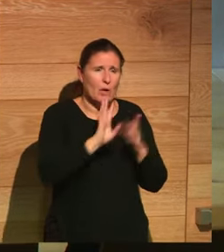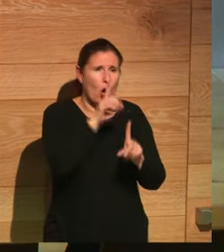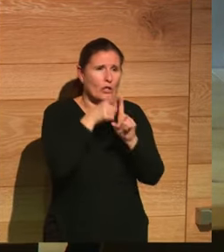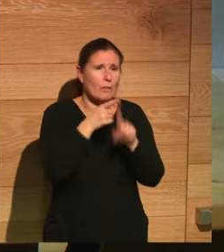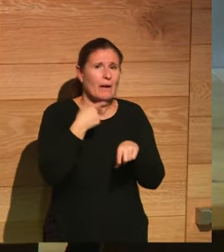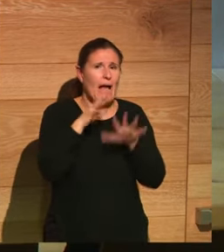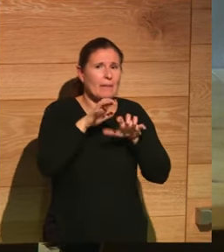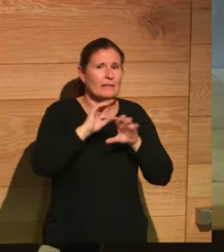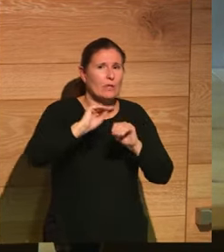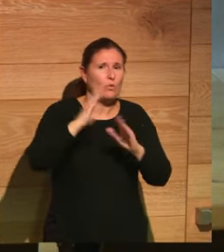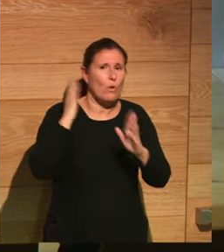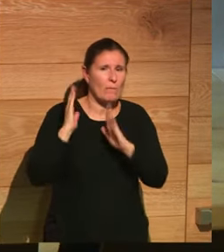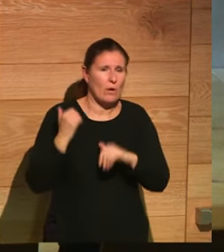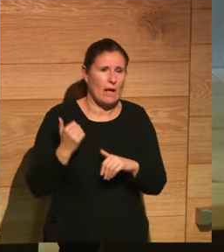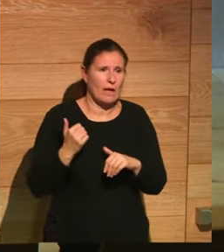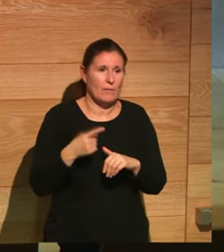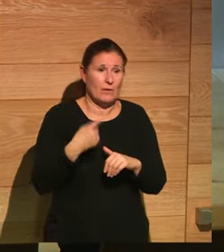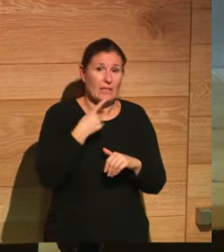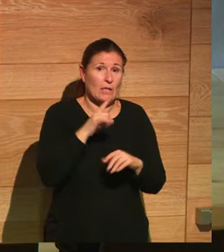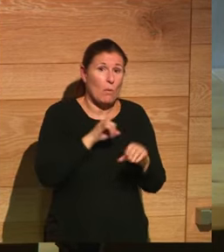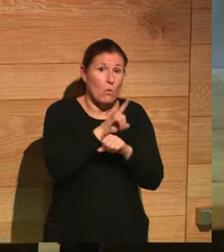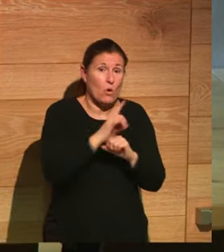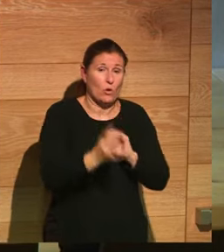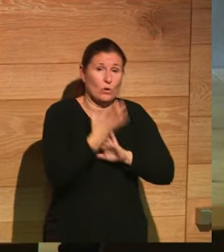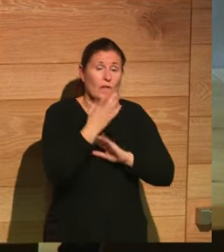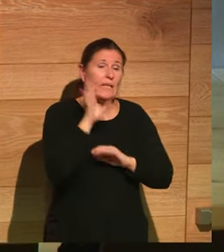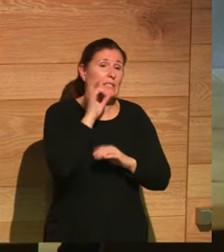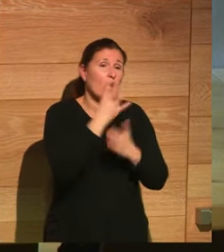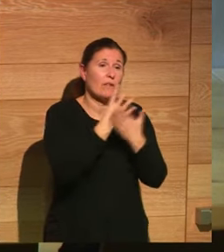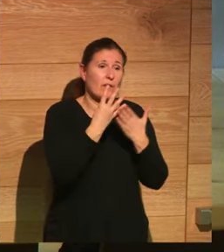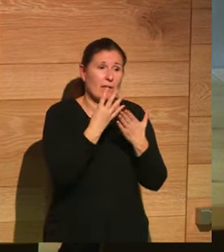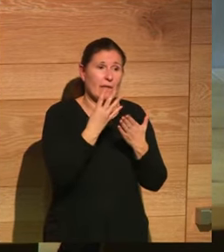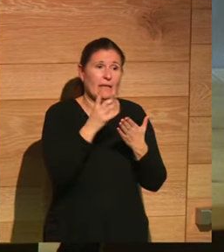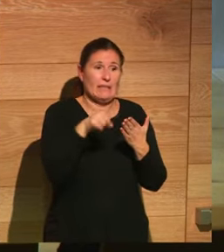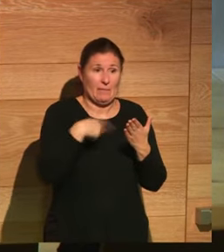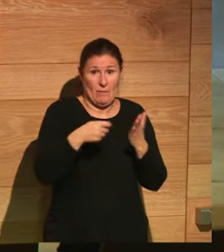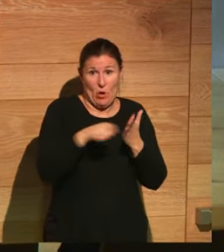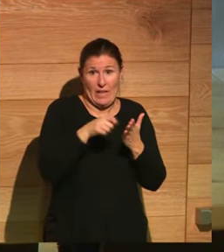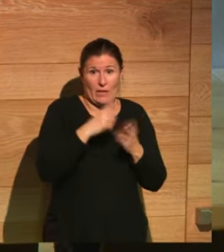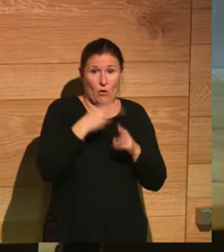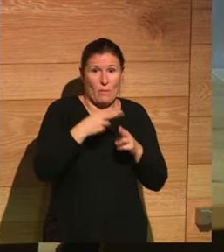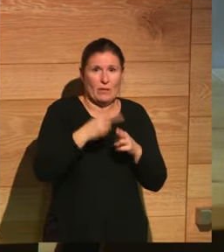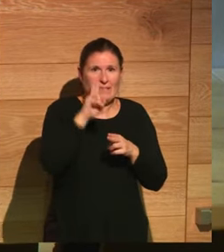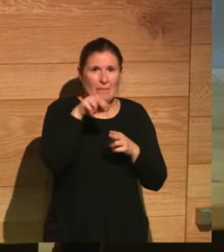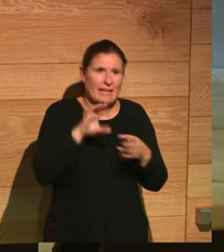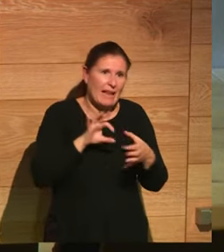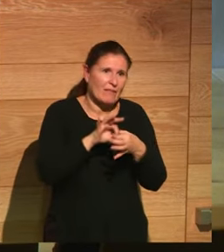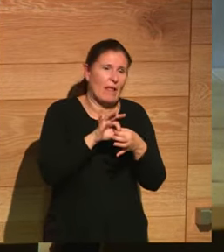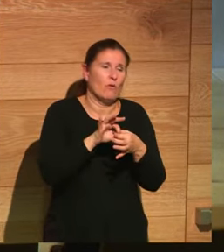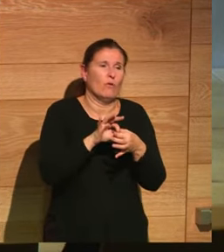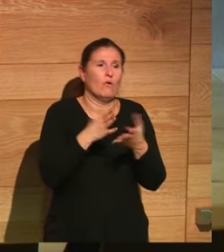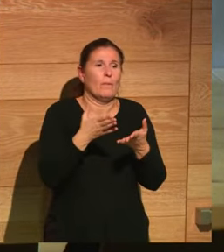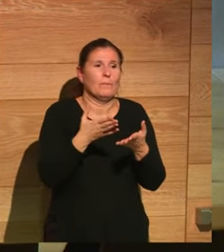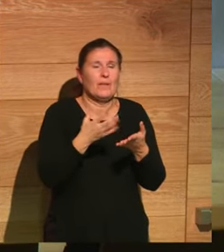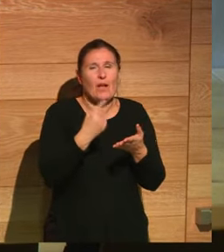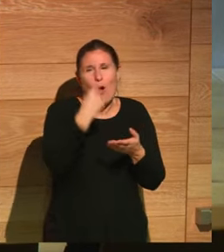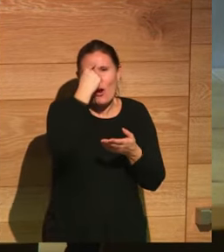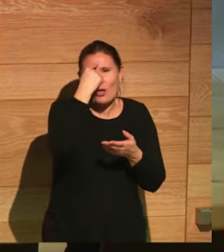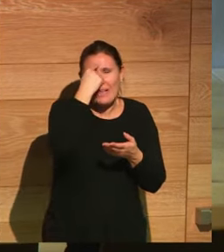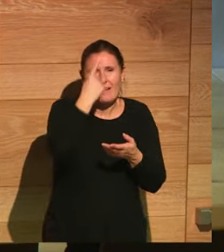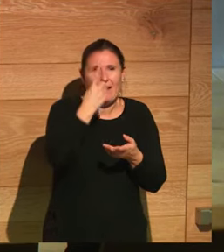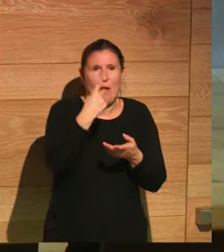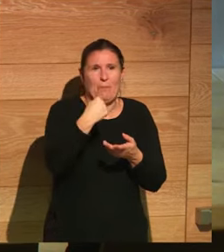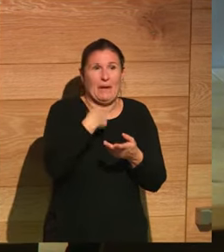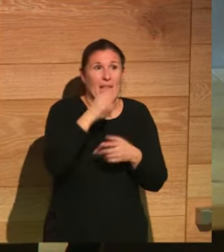aprender de su tiempo claro porque cuando este bulo surge en el siglo XIX también probablemente está relacionado con esa nostalgia de la